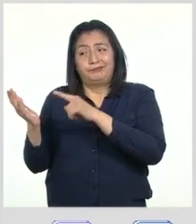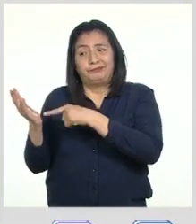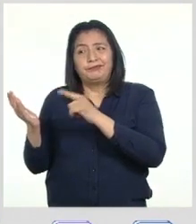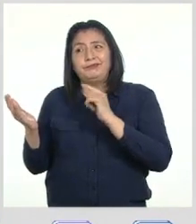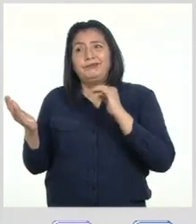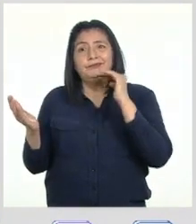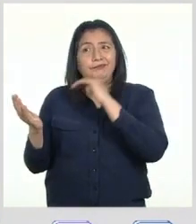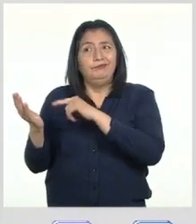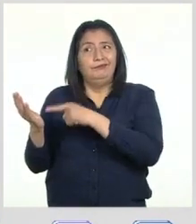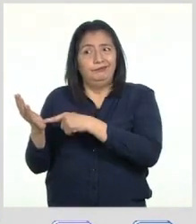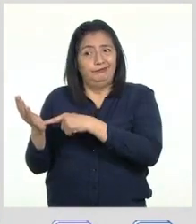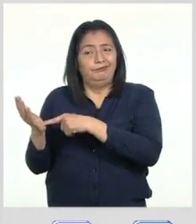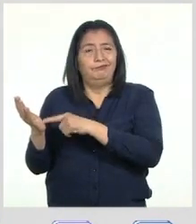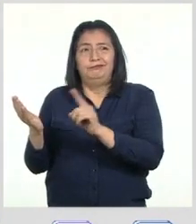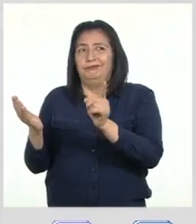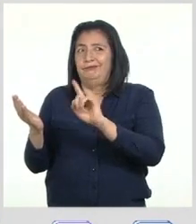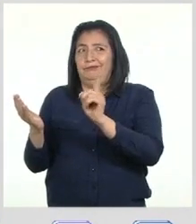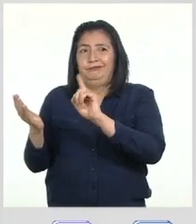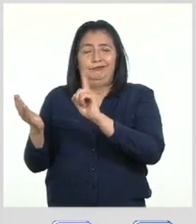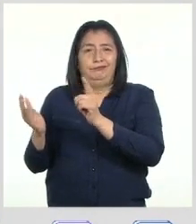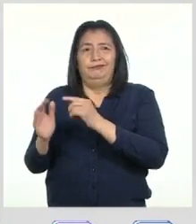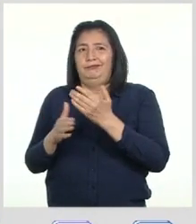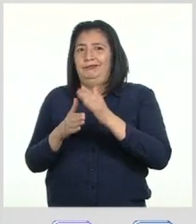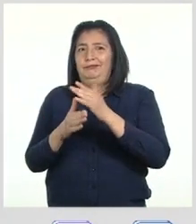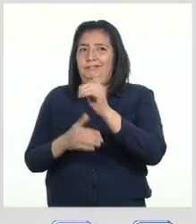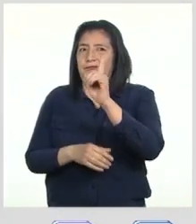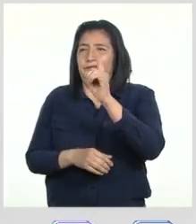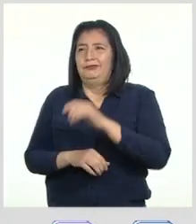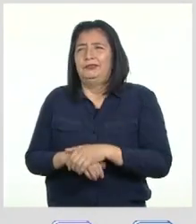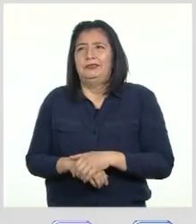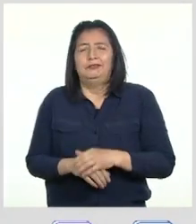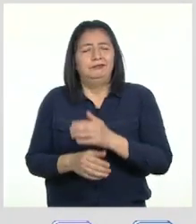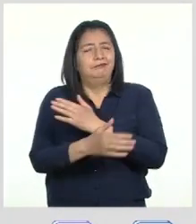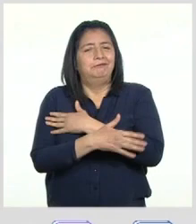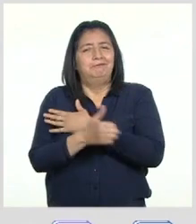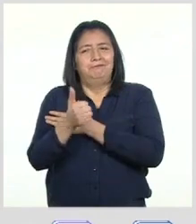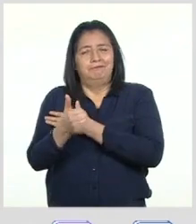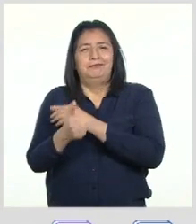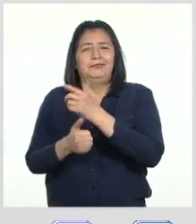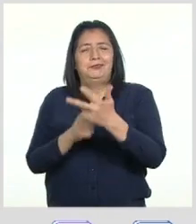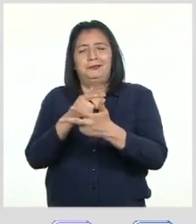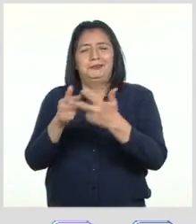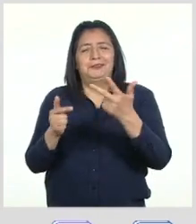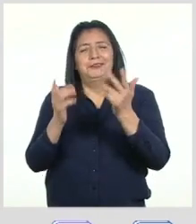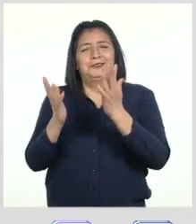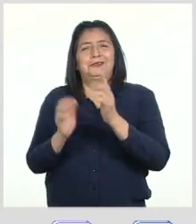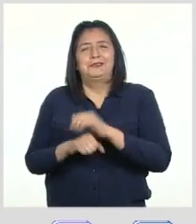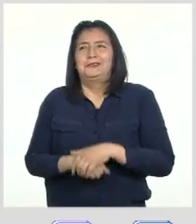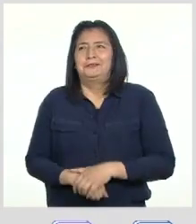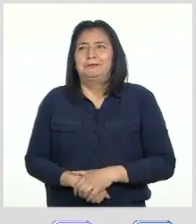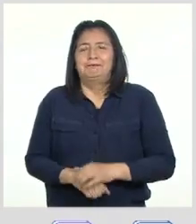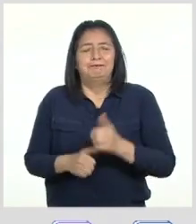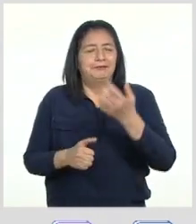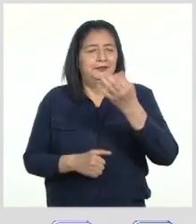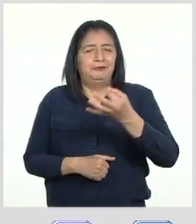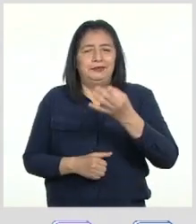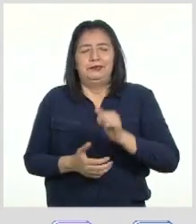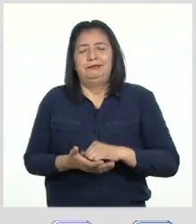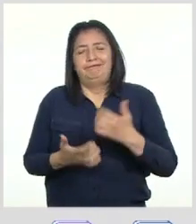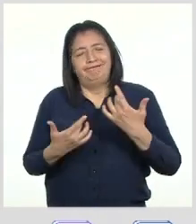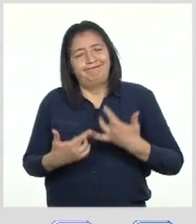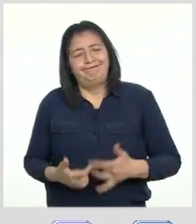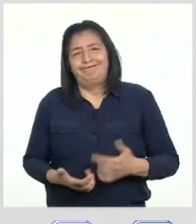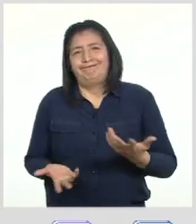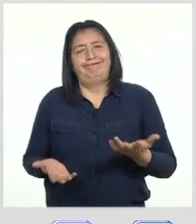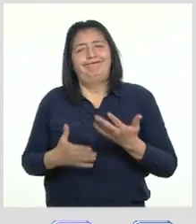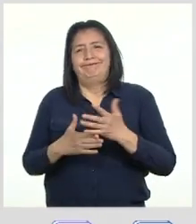falsa Y por lo tanto, no debemos compartirla Felicitaciones a nuestros tres estudiantes De verdad es muy triste